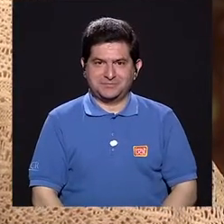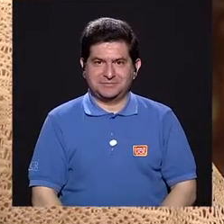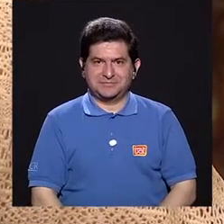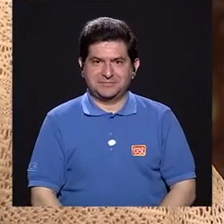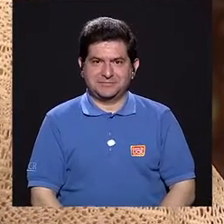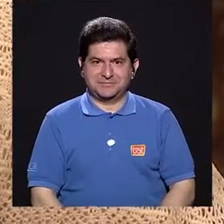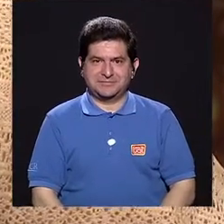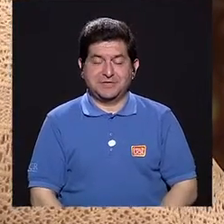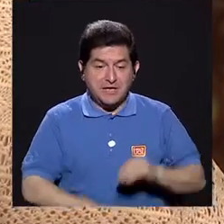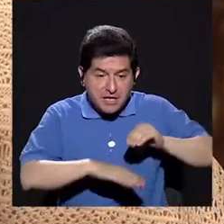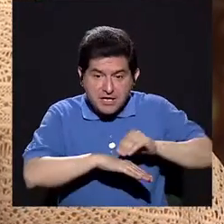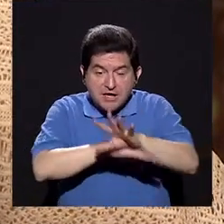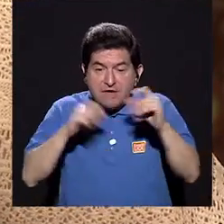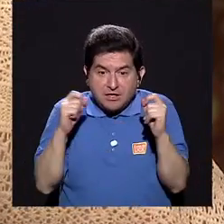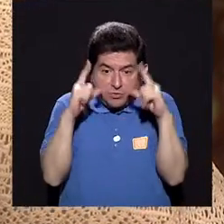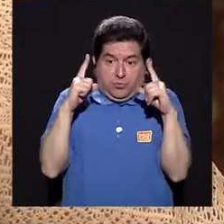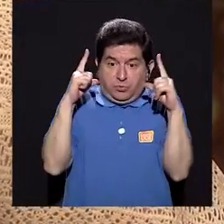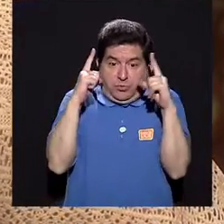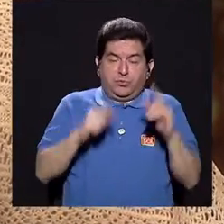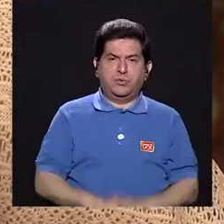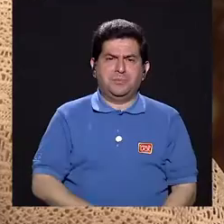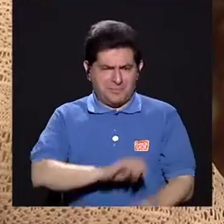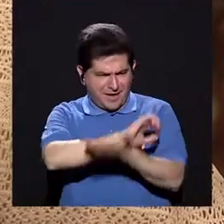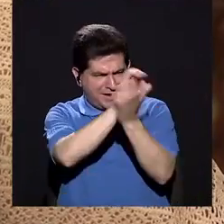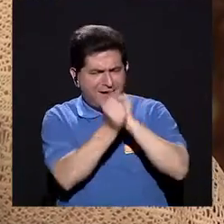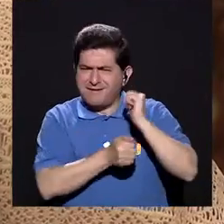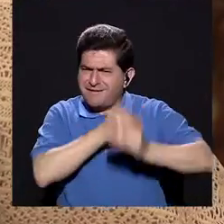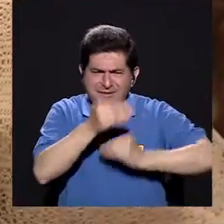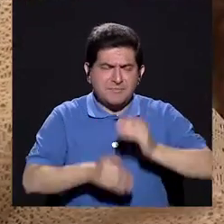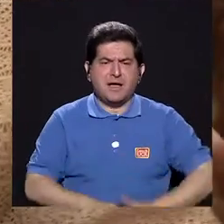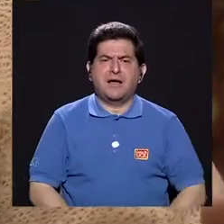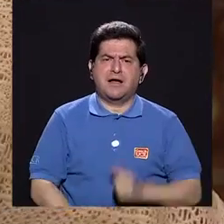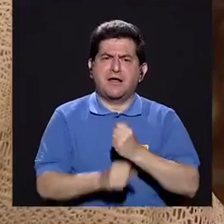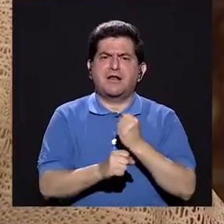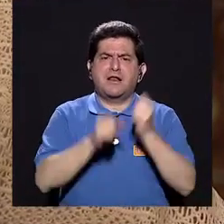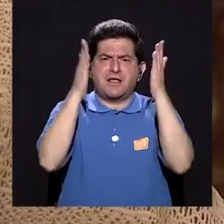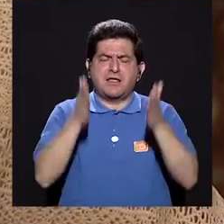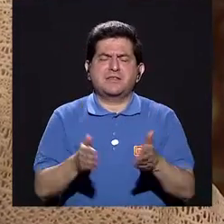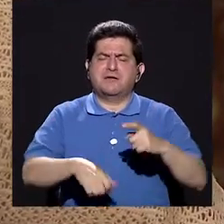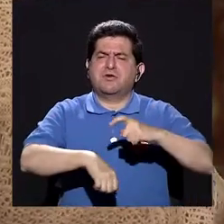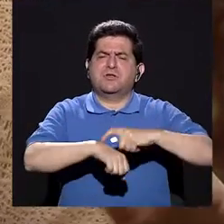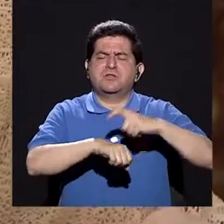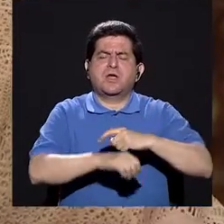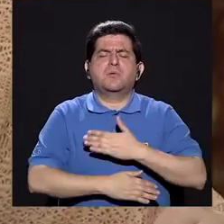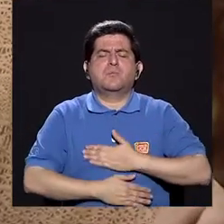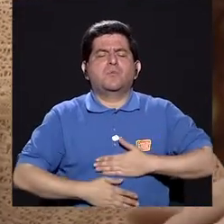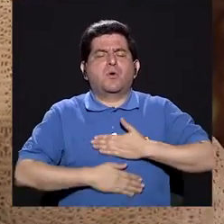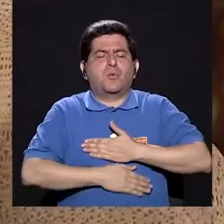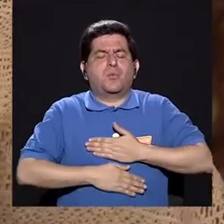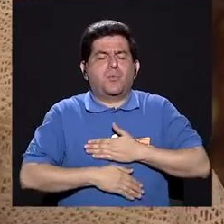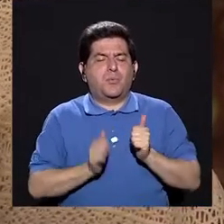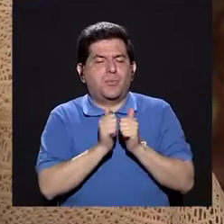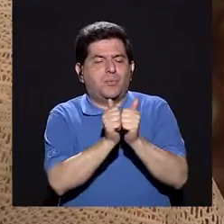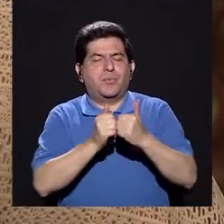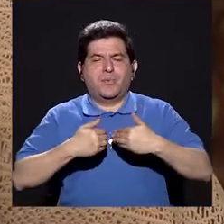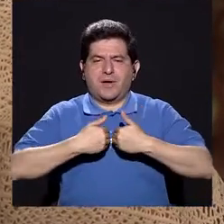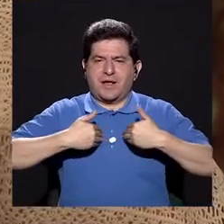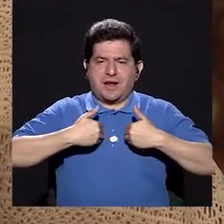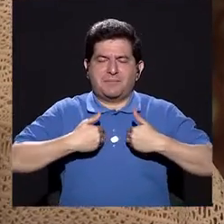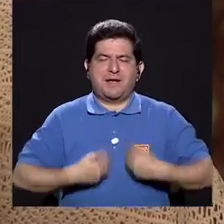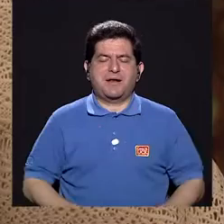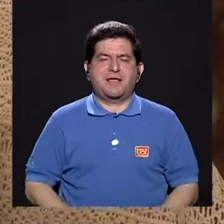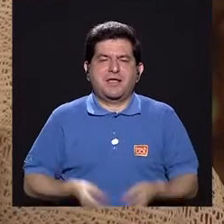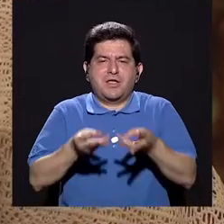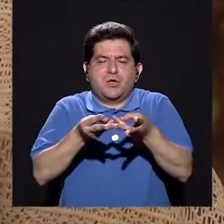llegar el efecto sorpresa, romper la rutina, y que los empleados tengan un rato de ocio con los animales, y se